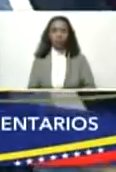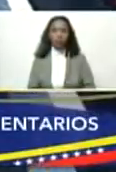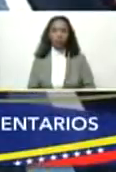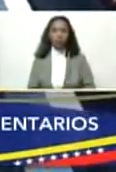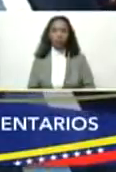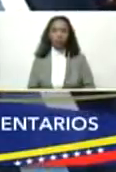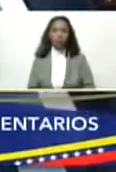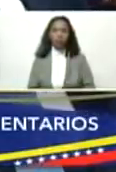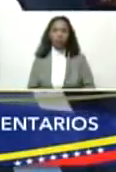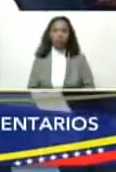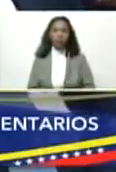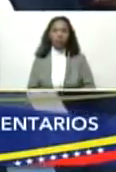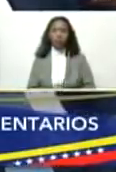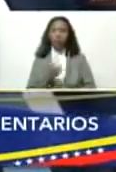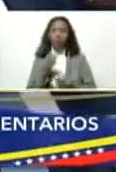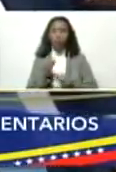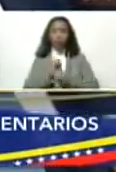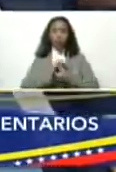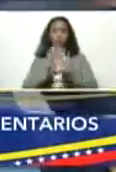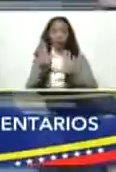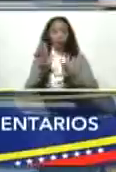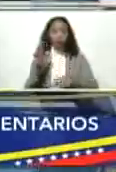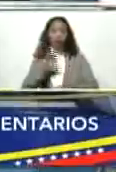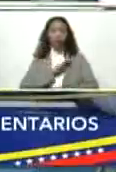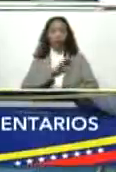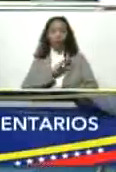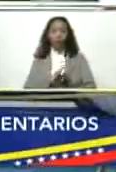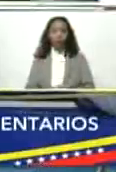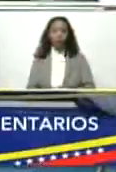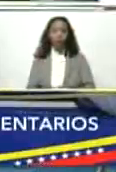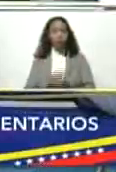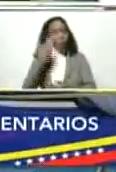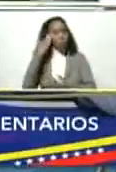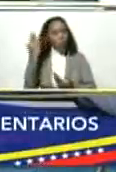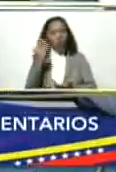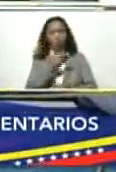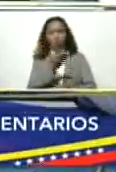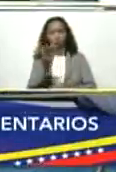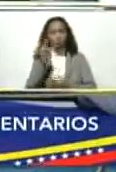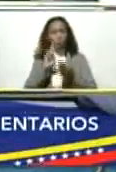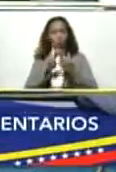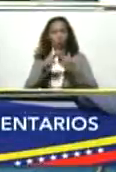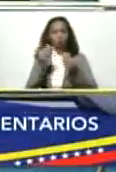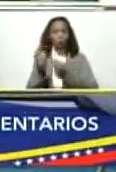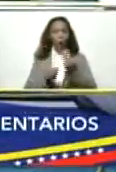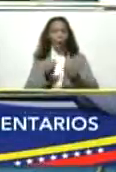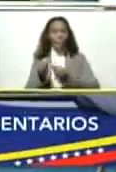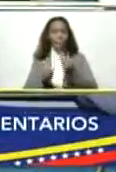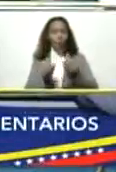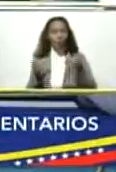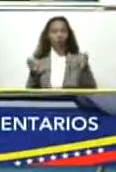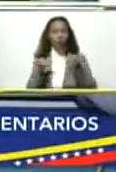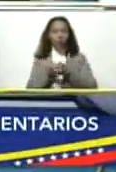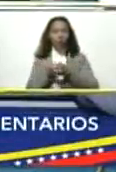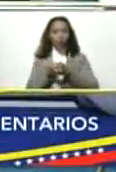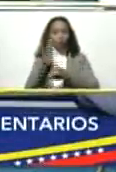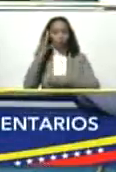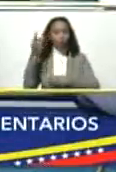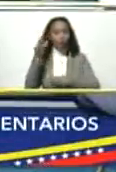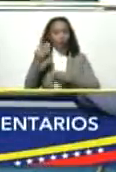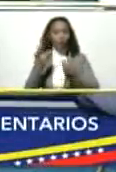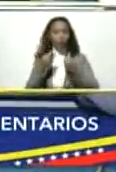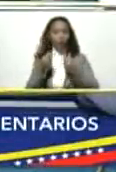demasiado sólida la tenemos no sé si ustedes la conocen en una reunión del Consejo de Economía